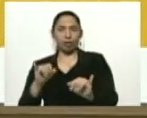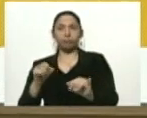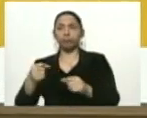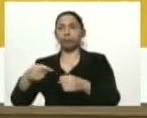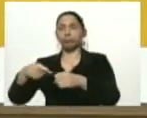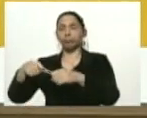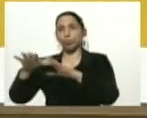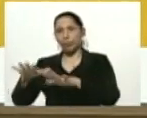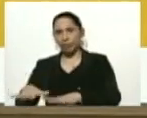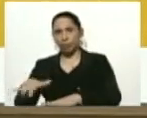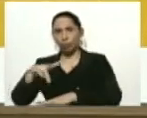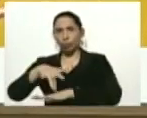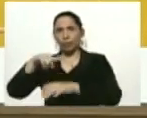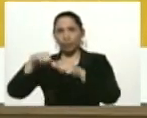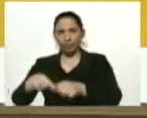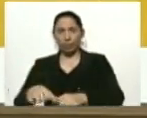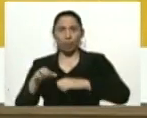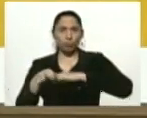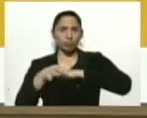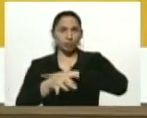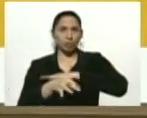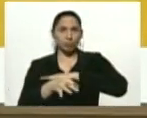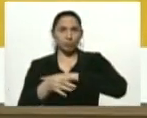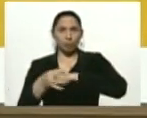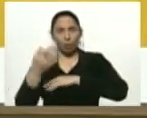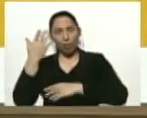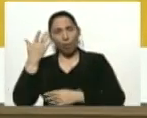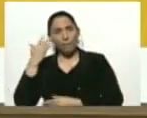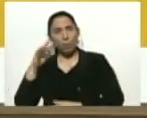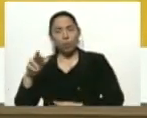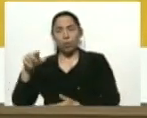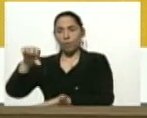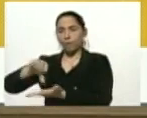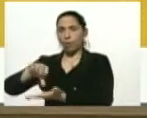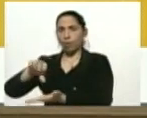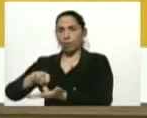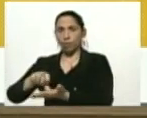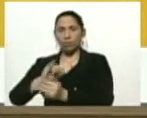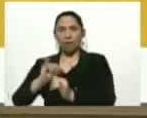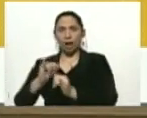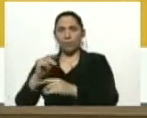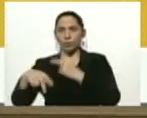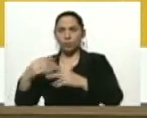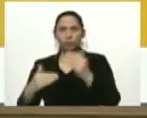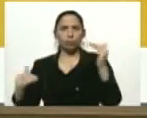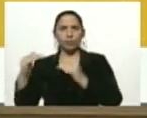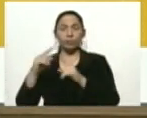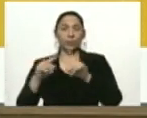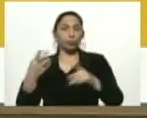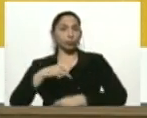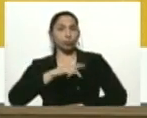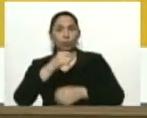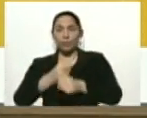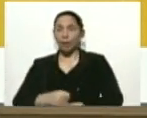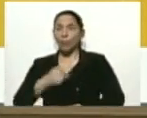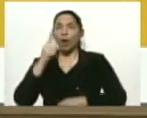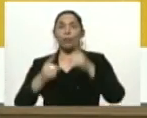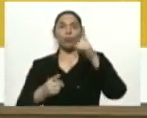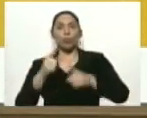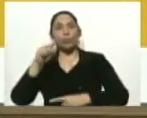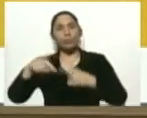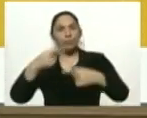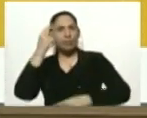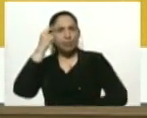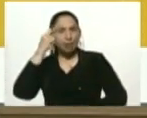de queda en los municipios, por el foco importante, ya está en proceso de superación. Y bueno, esperamos algunos días para